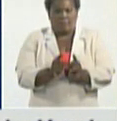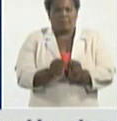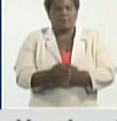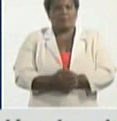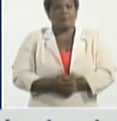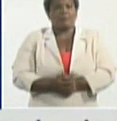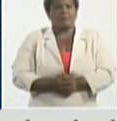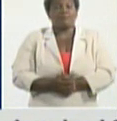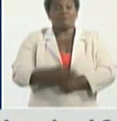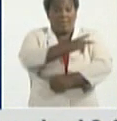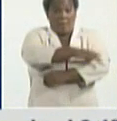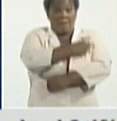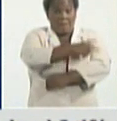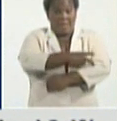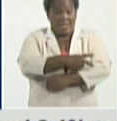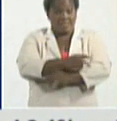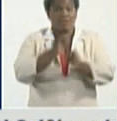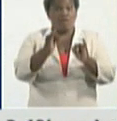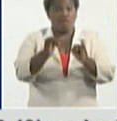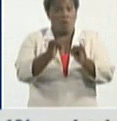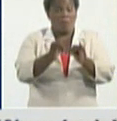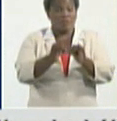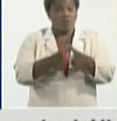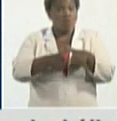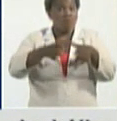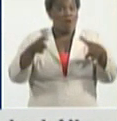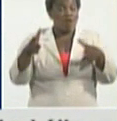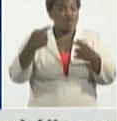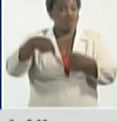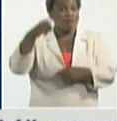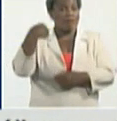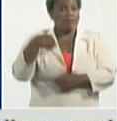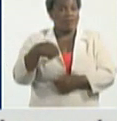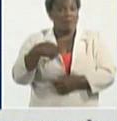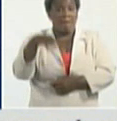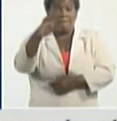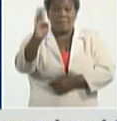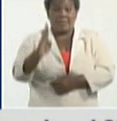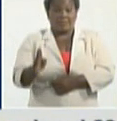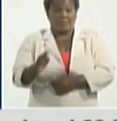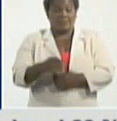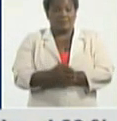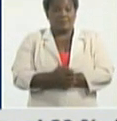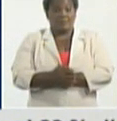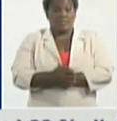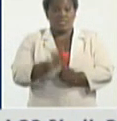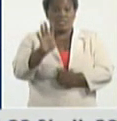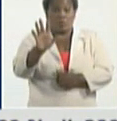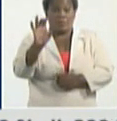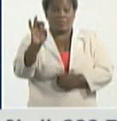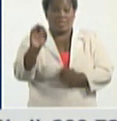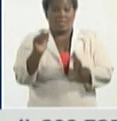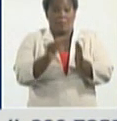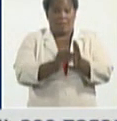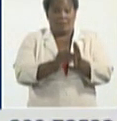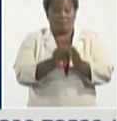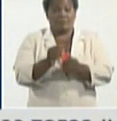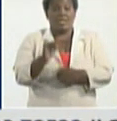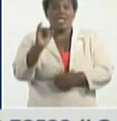tienen los países con mayor reporte de casos en el día de ayer Brasil con más de 57.000 Indonesia